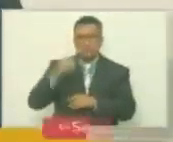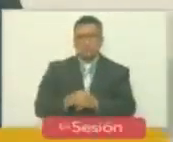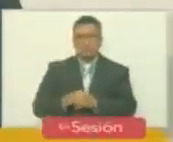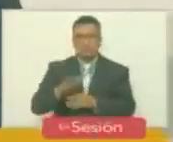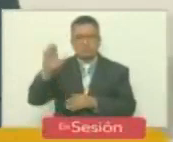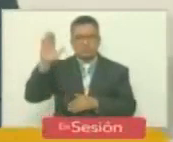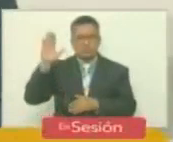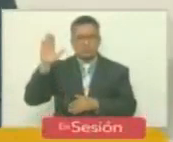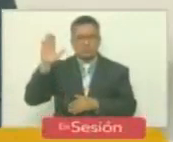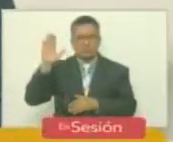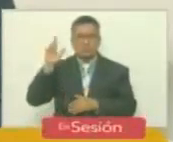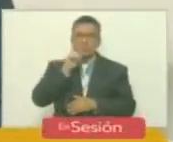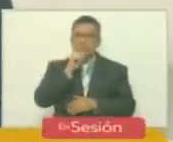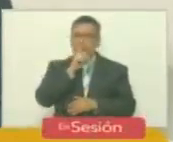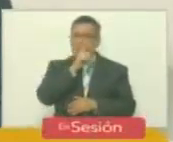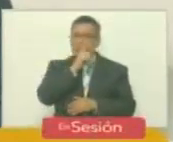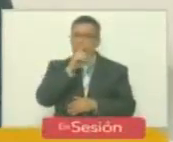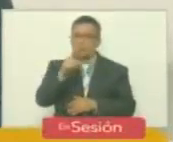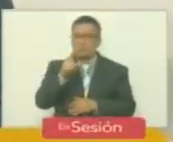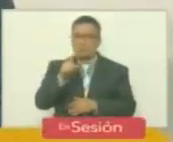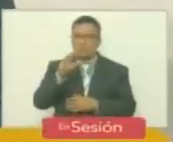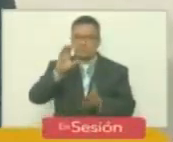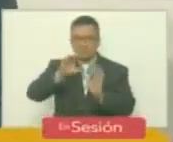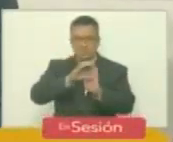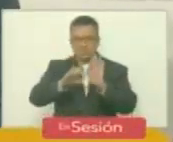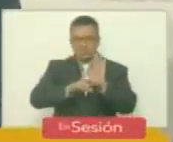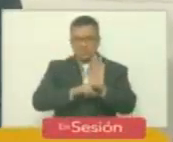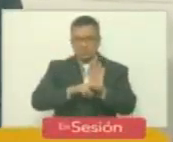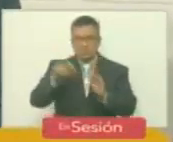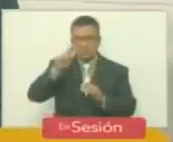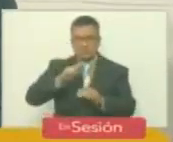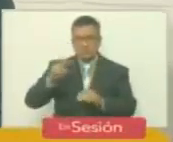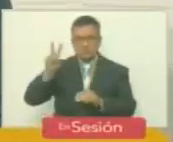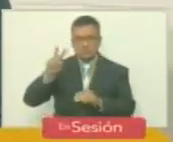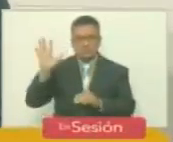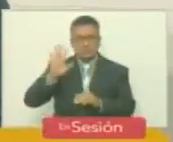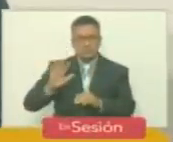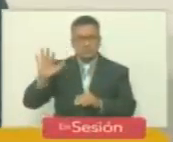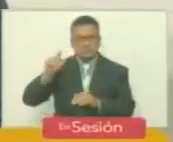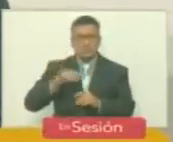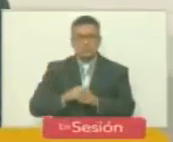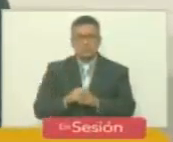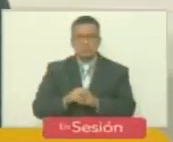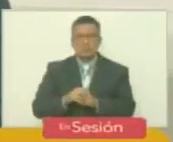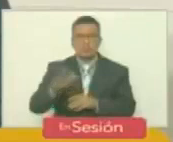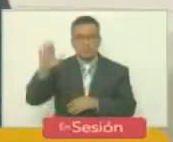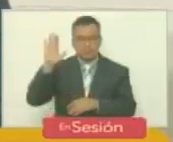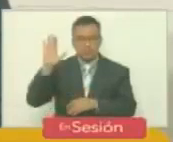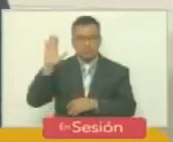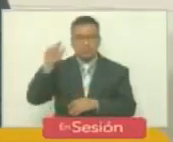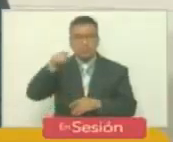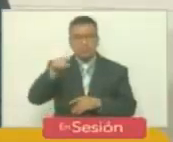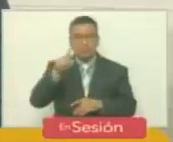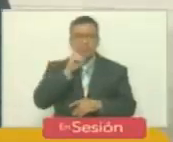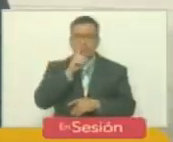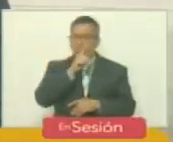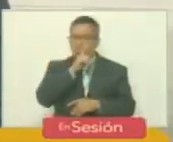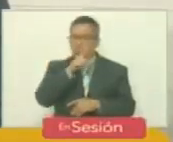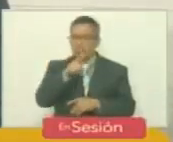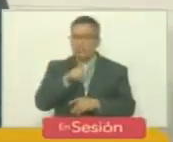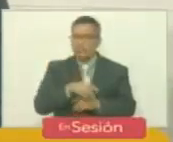Jura en nombre de la Constitución de la República Bolivariana de Venezuela. Jura en nombre